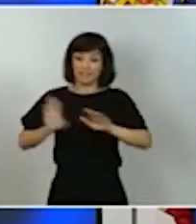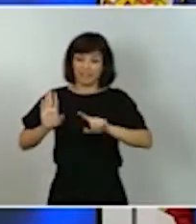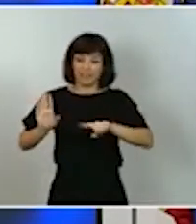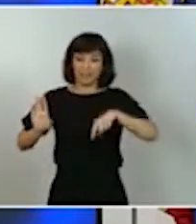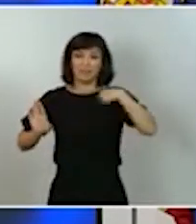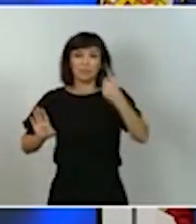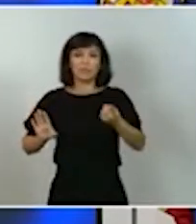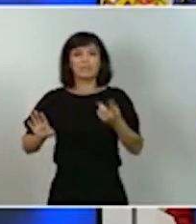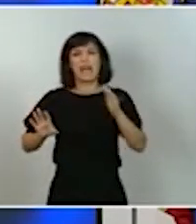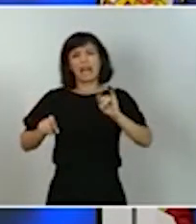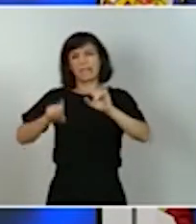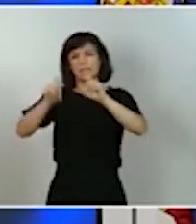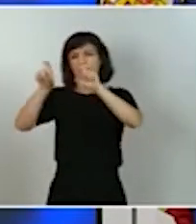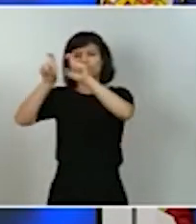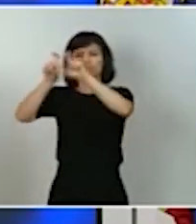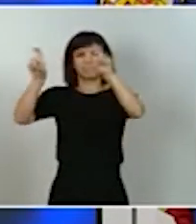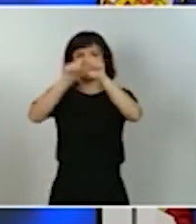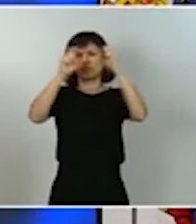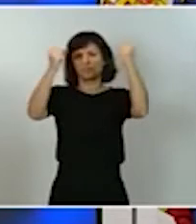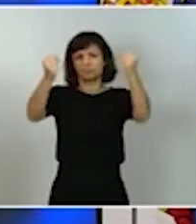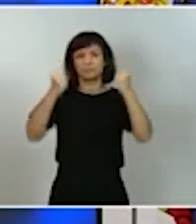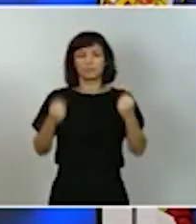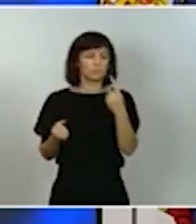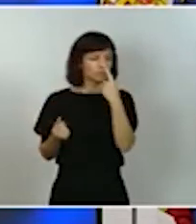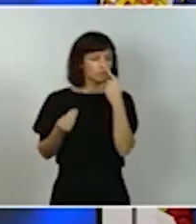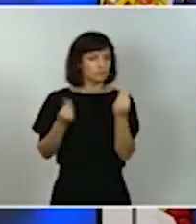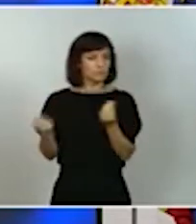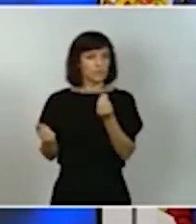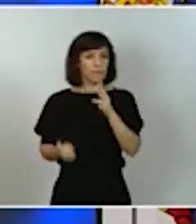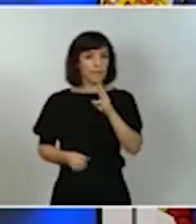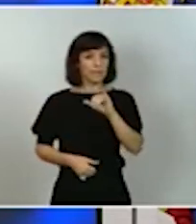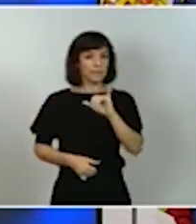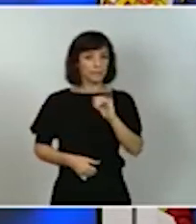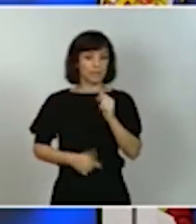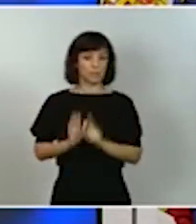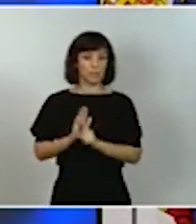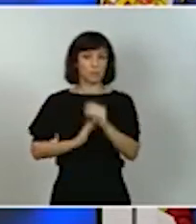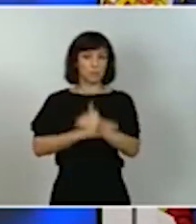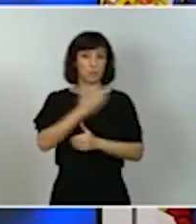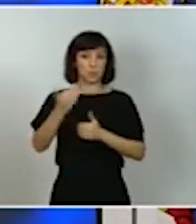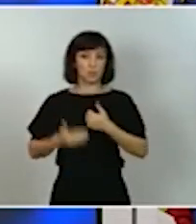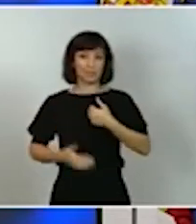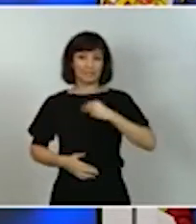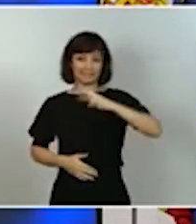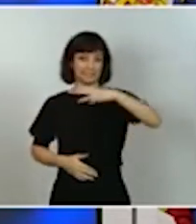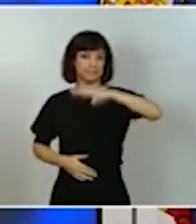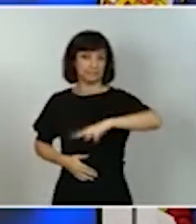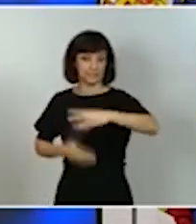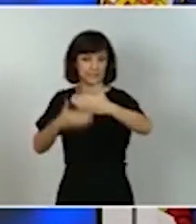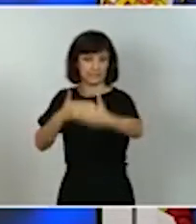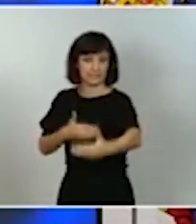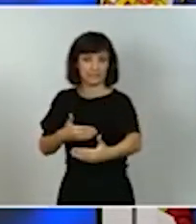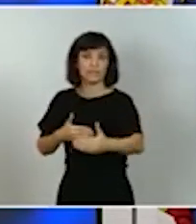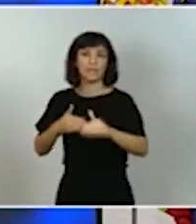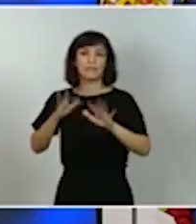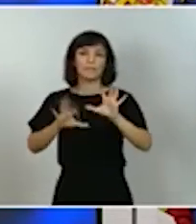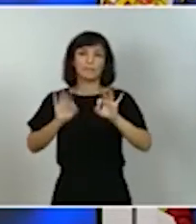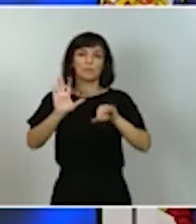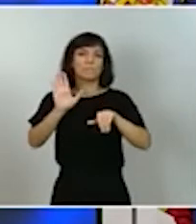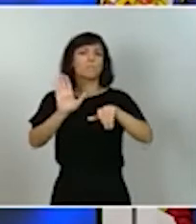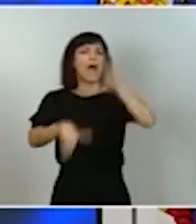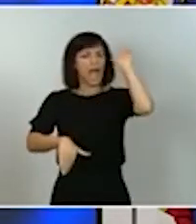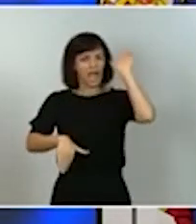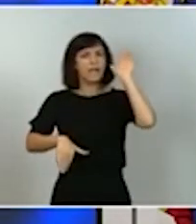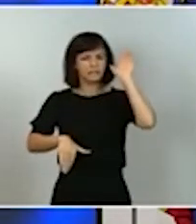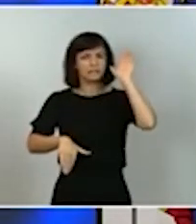que el crecimiento del PIB en nuestro país se sitúe en el tercer trimestre muy claramente por encima del 10% intertrimestral.